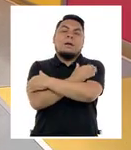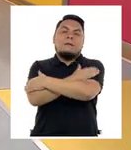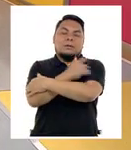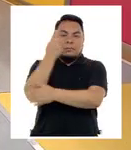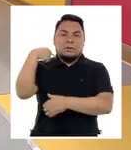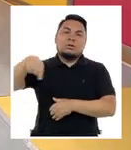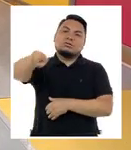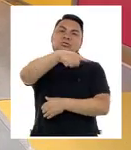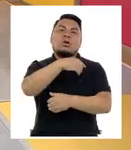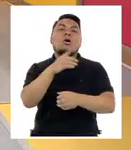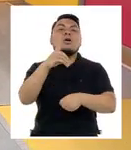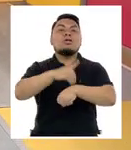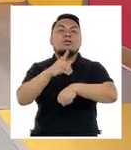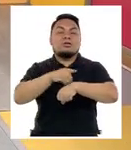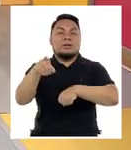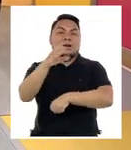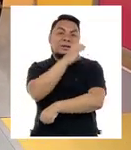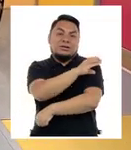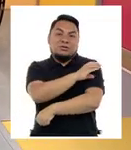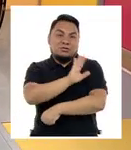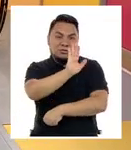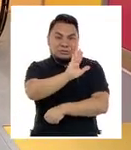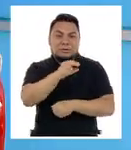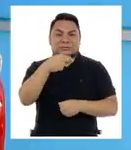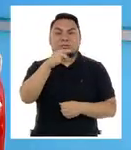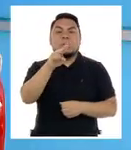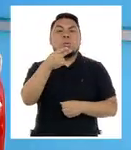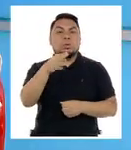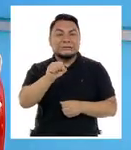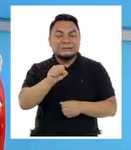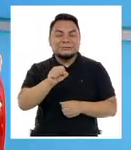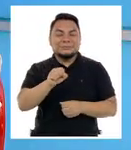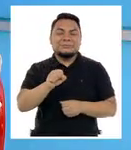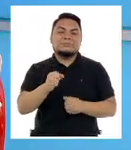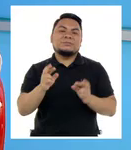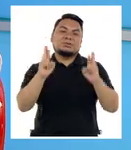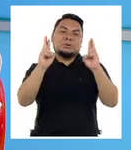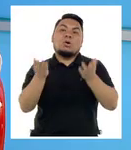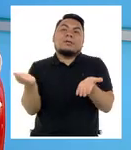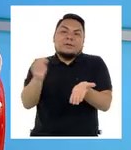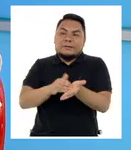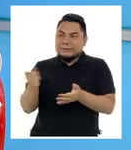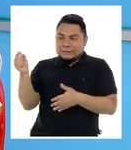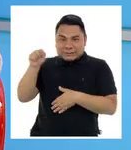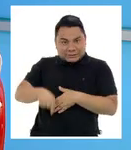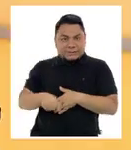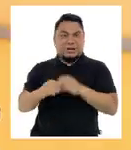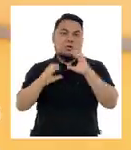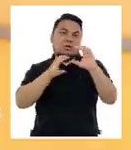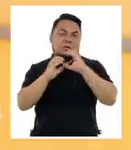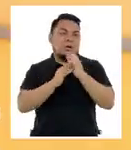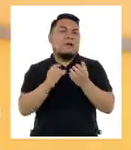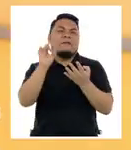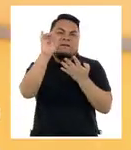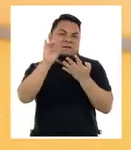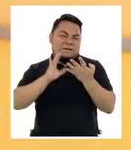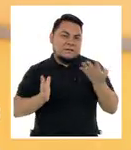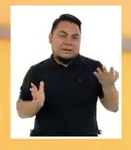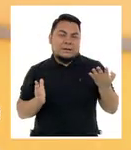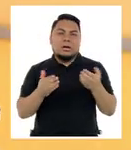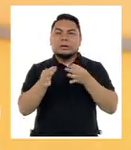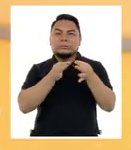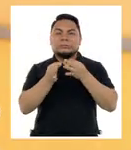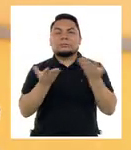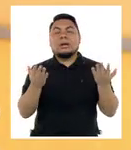un abrazo para todos los doctores también de la clínica de Ojos Ñauis y espero que vuelva acá al programa para que nos cuente acerca de otras